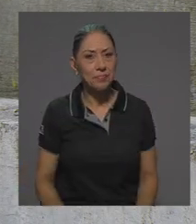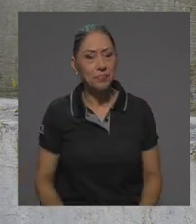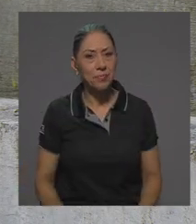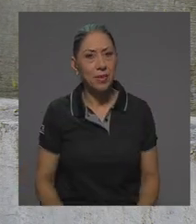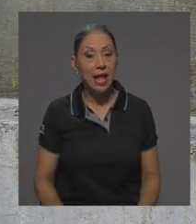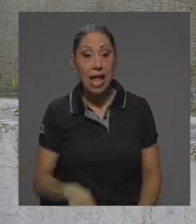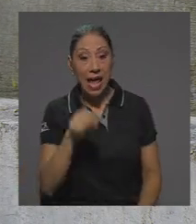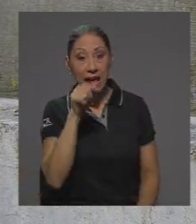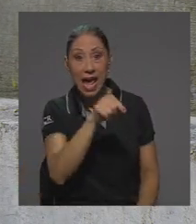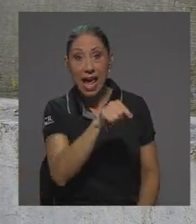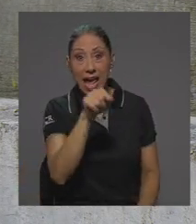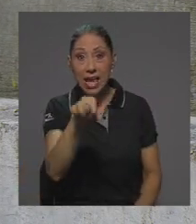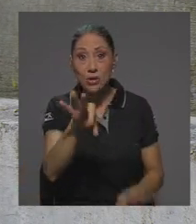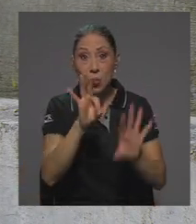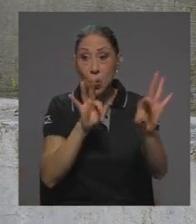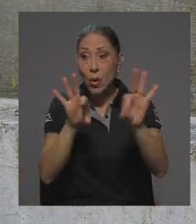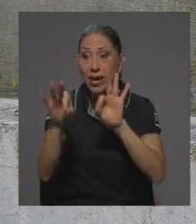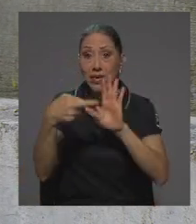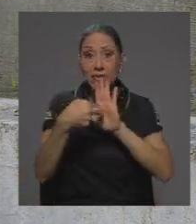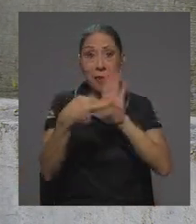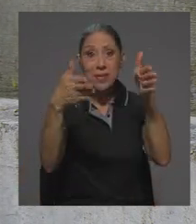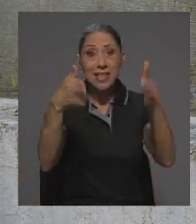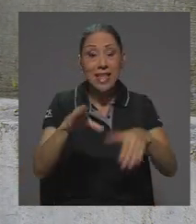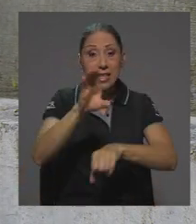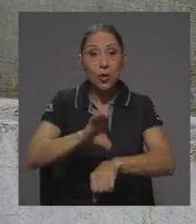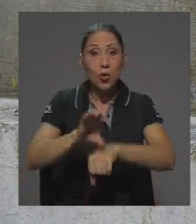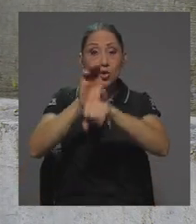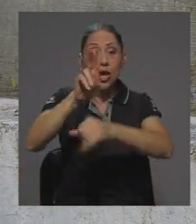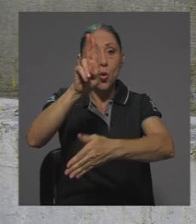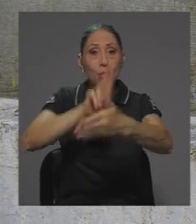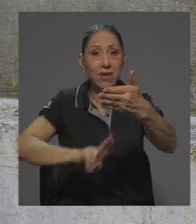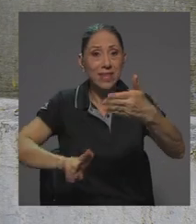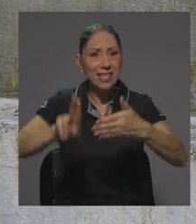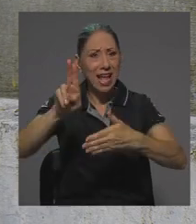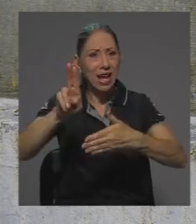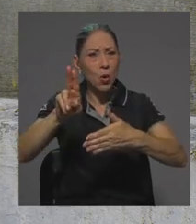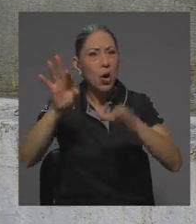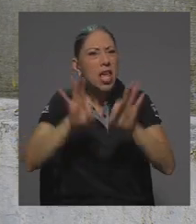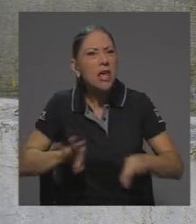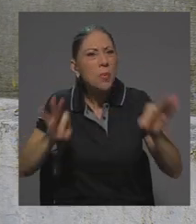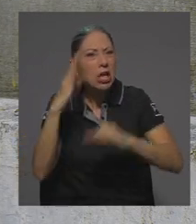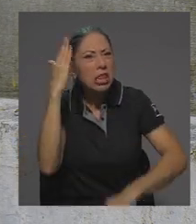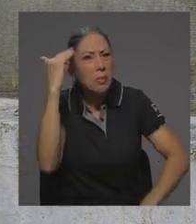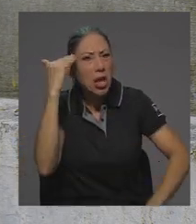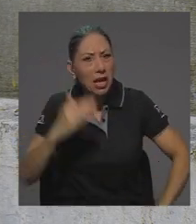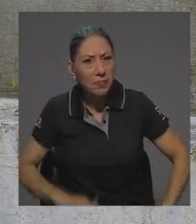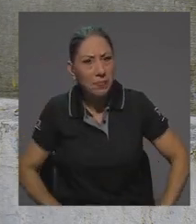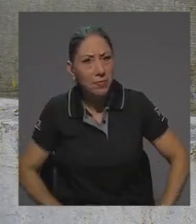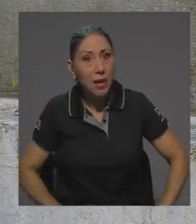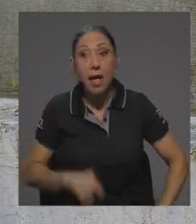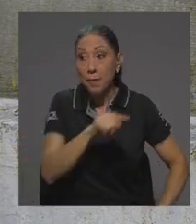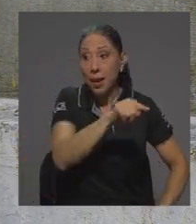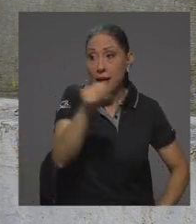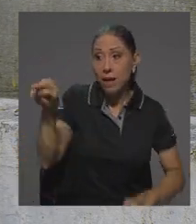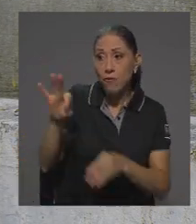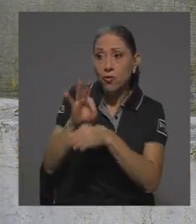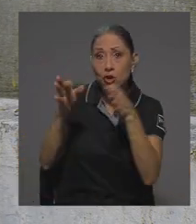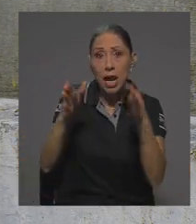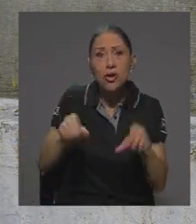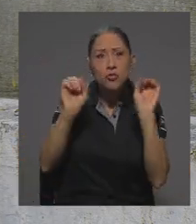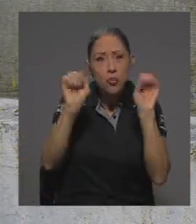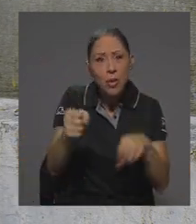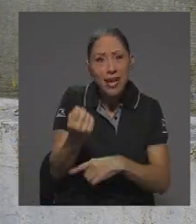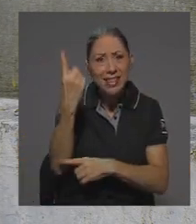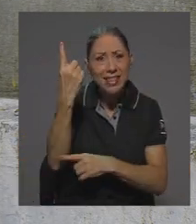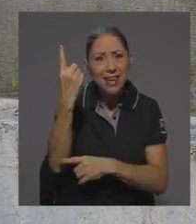importante esta representatividad ante el Consejo Universitario para que los funcionarios de nuestra institución puedan de verdad entender